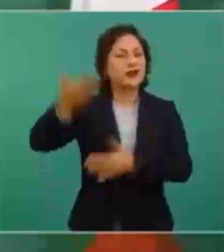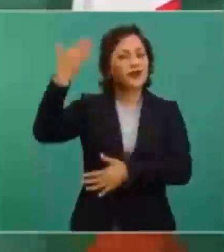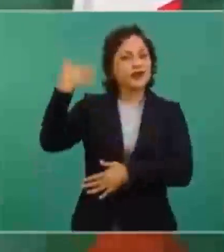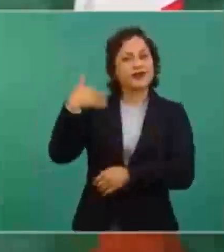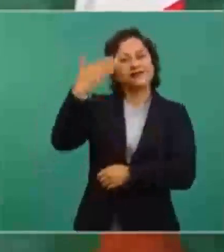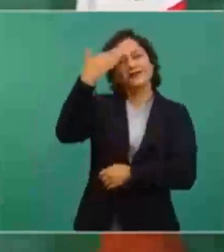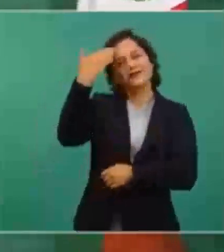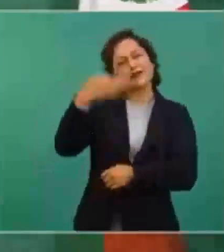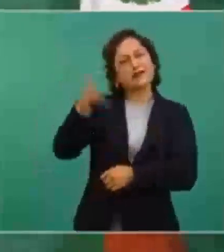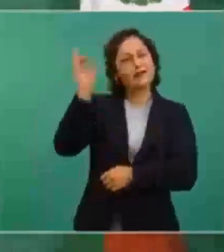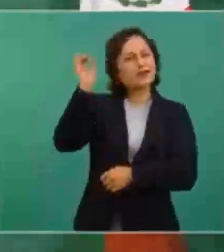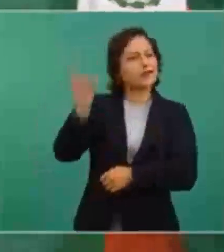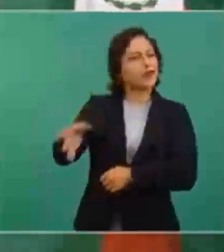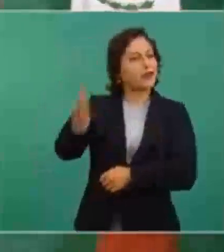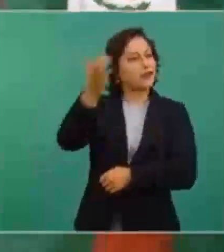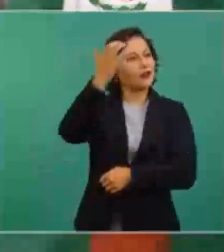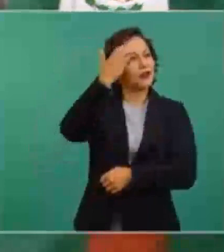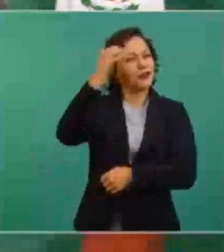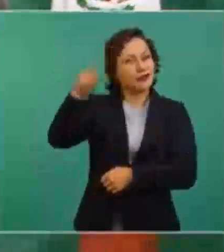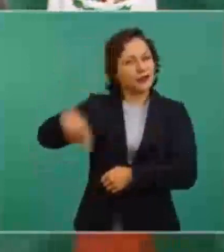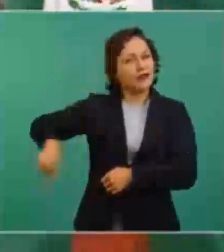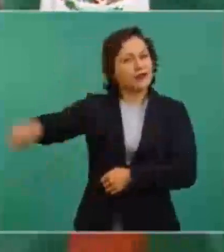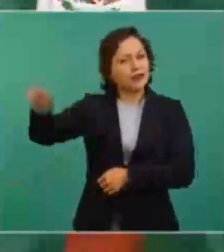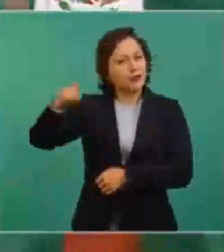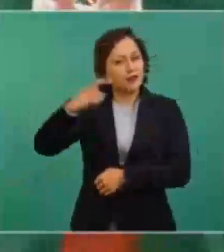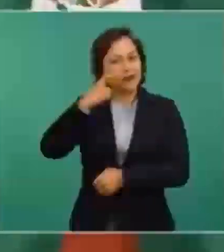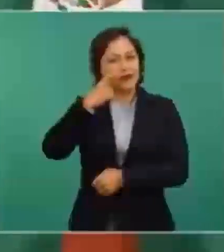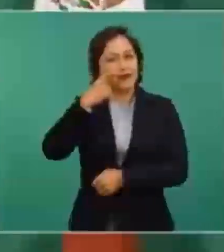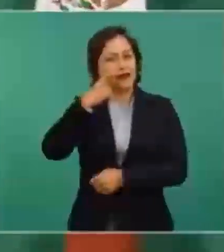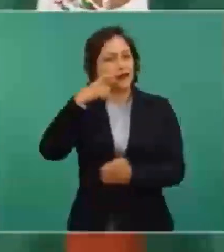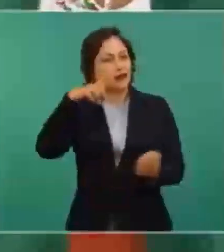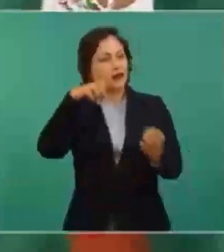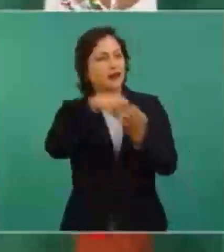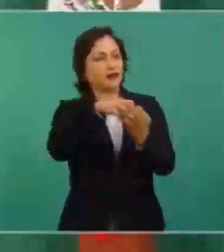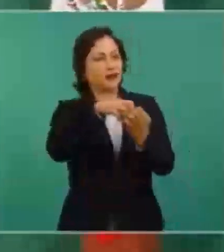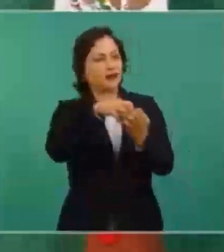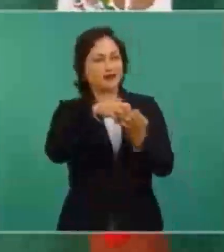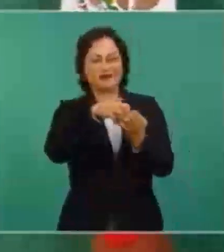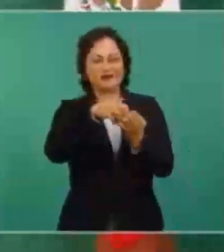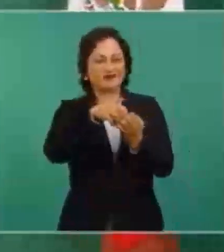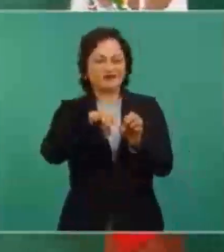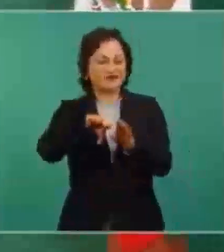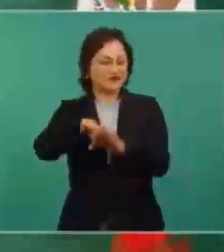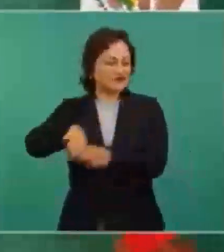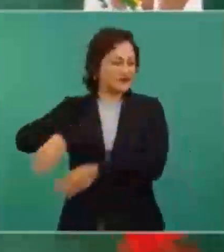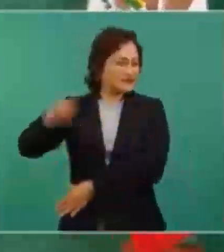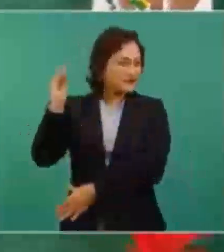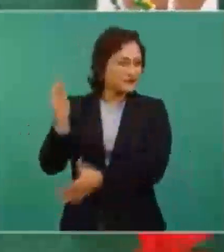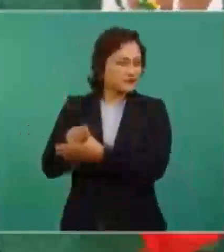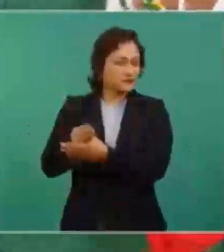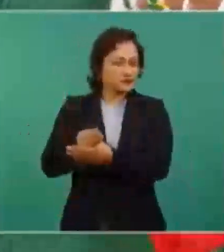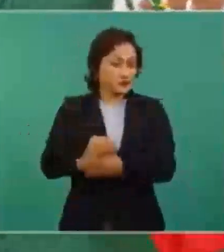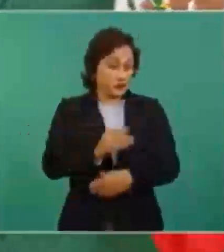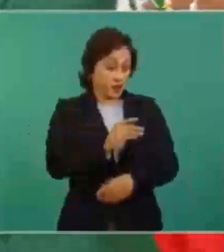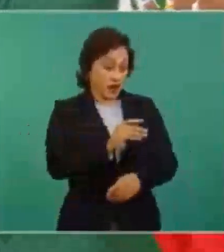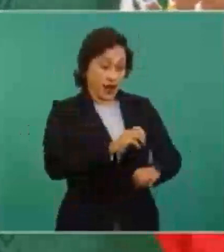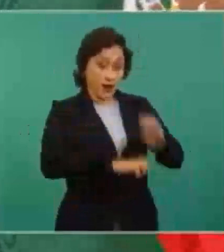y lo que hicimos fue fortalecer a Pemex. Pemex Pemex